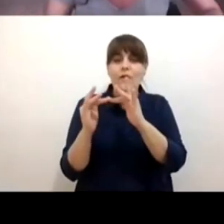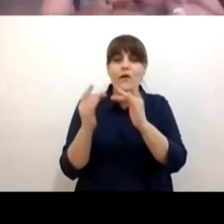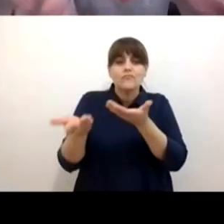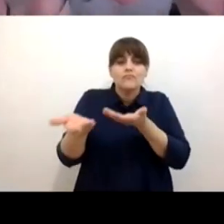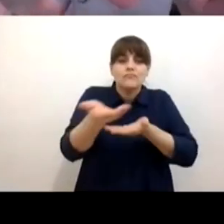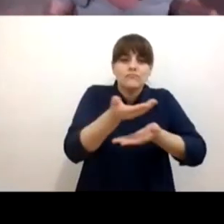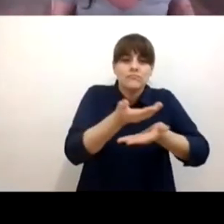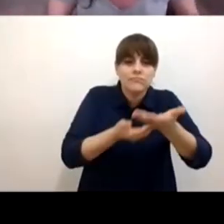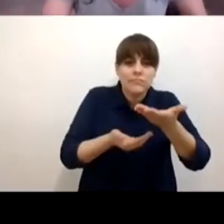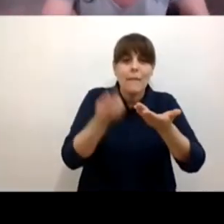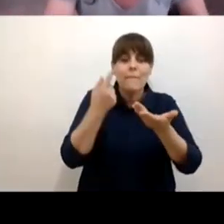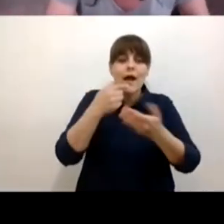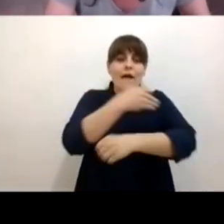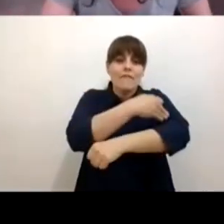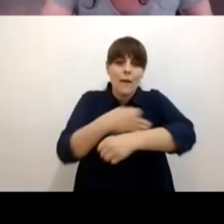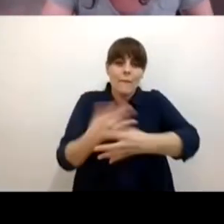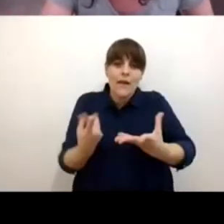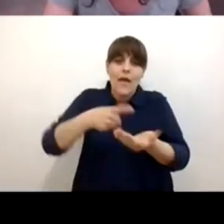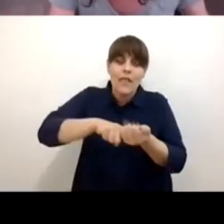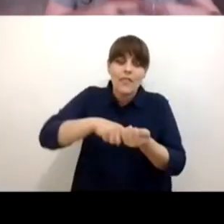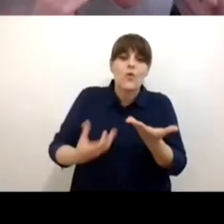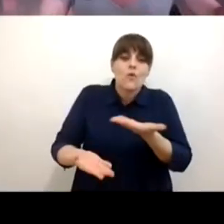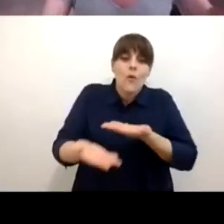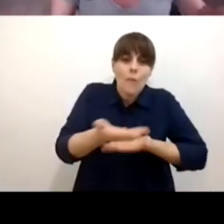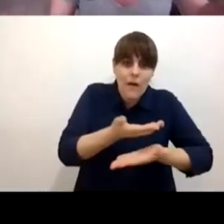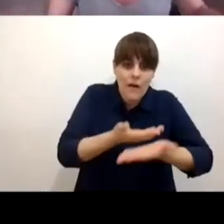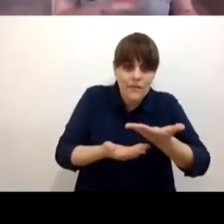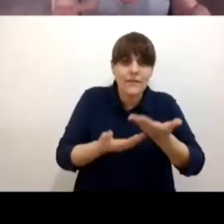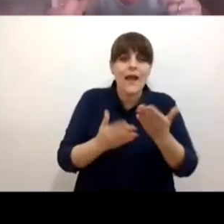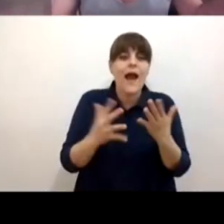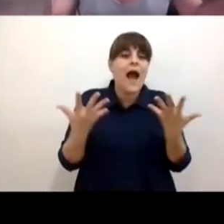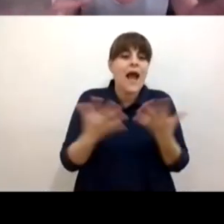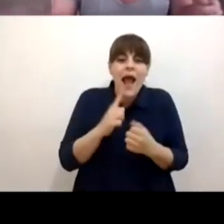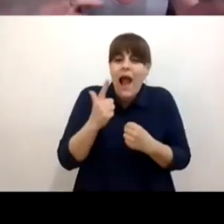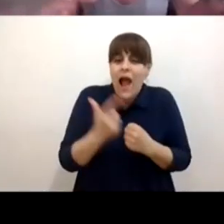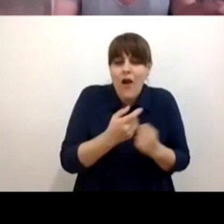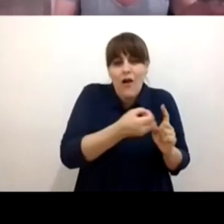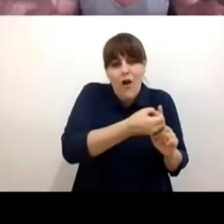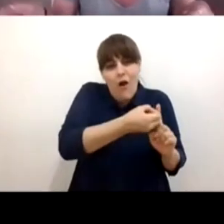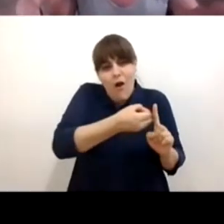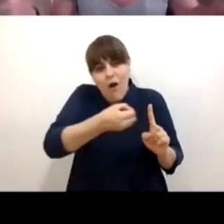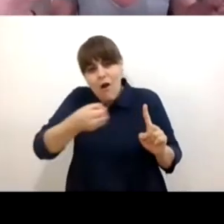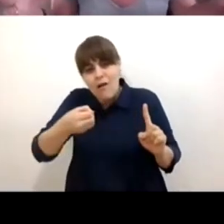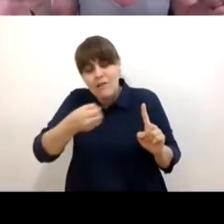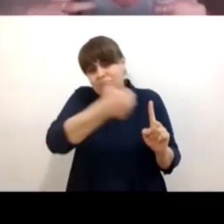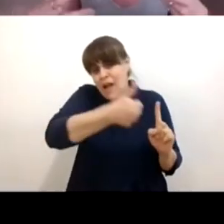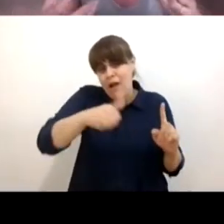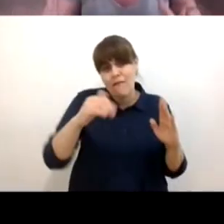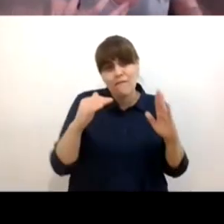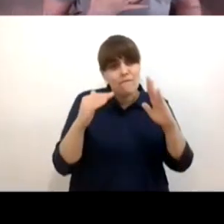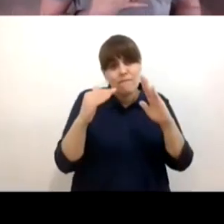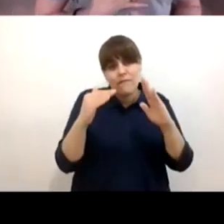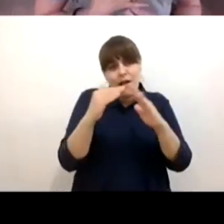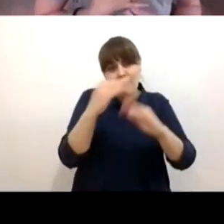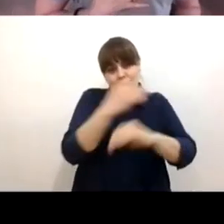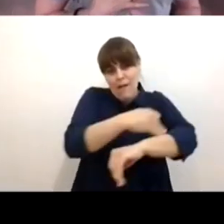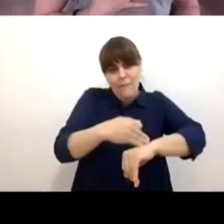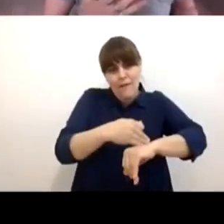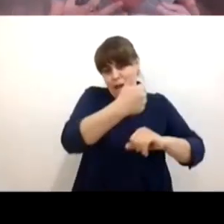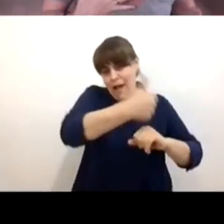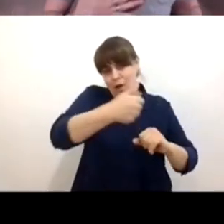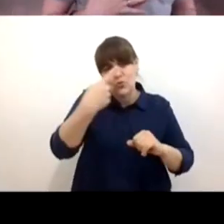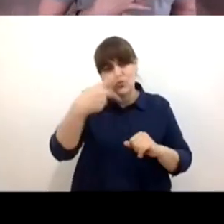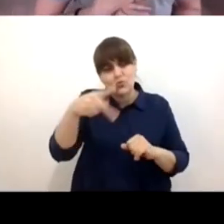vivirlo en familia de ritualizarlo en fin ahí sí cada familia y cada persona encontrará lo que le hace